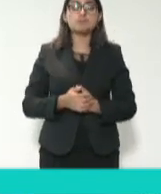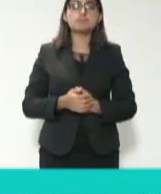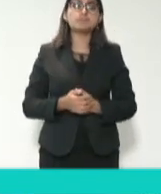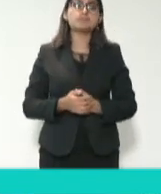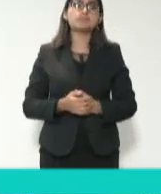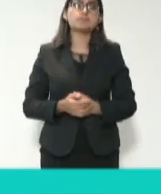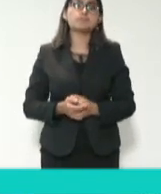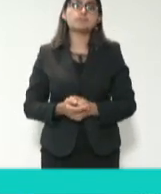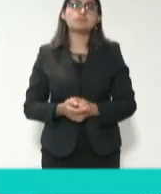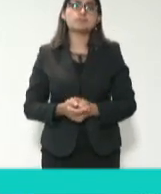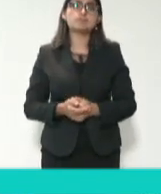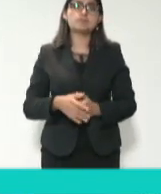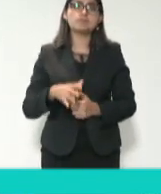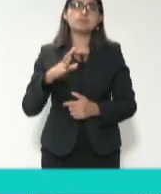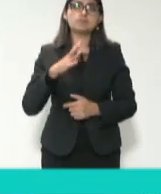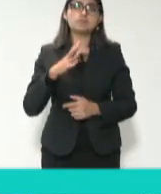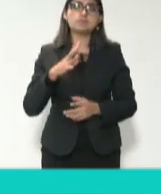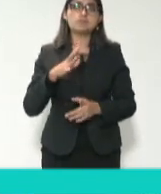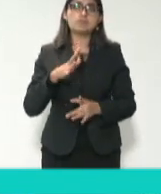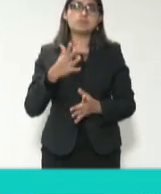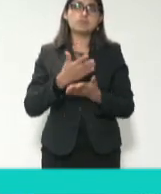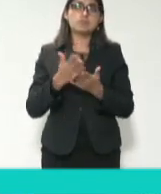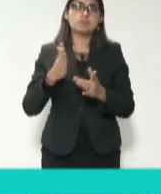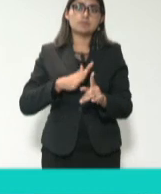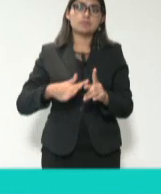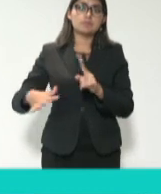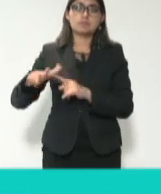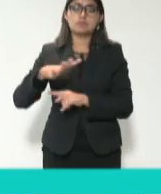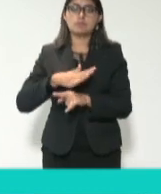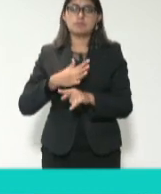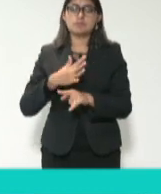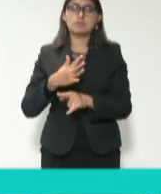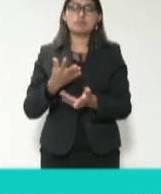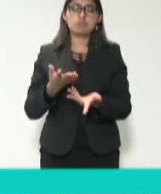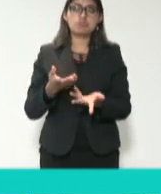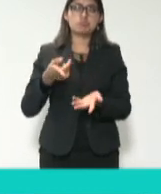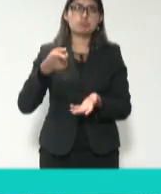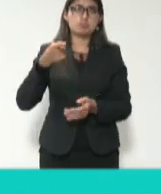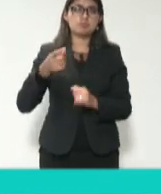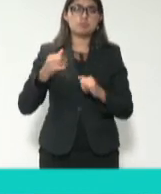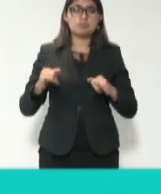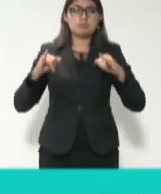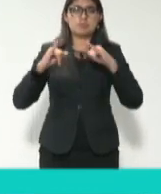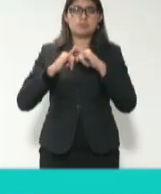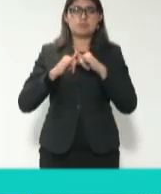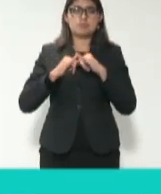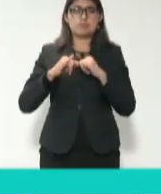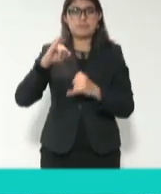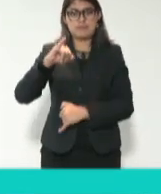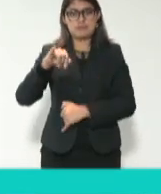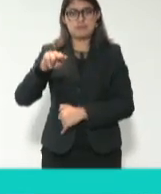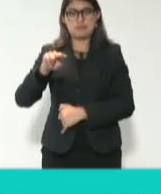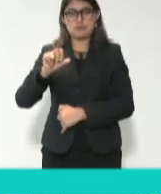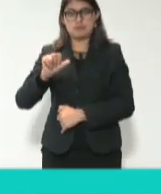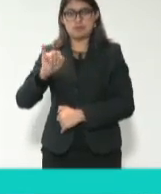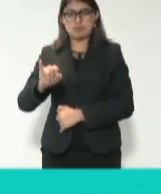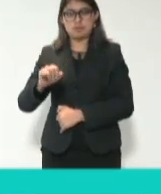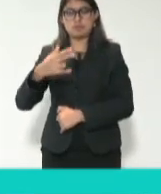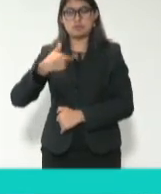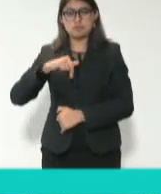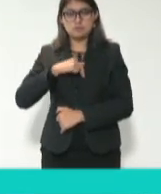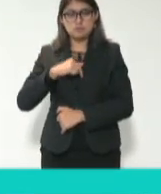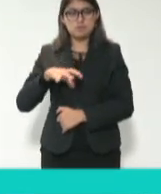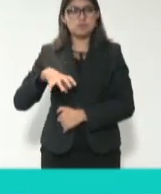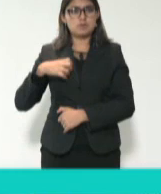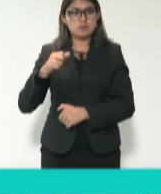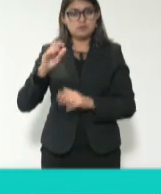a nivel ya de concreción, déjenme decirle que en el Instituto, en el INAI, hemos venido trabajando